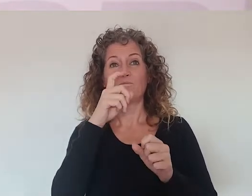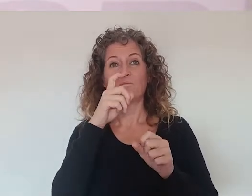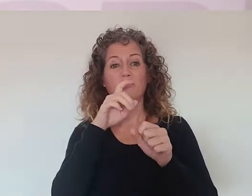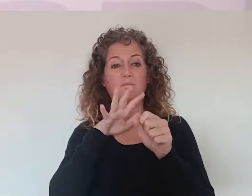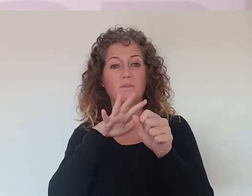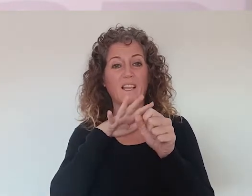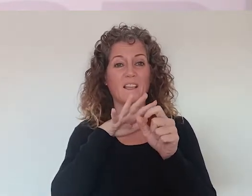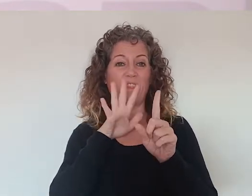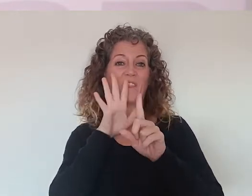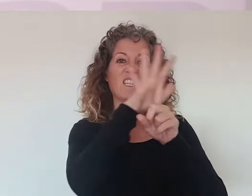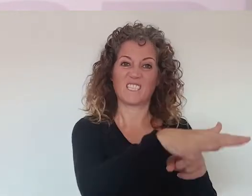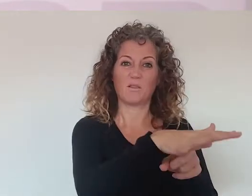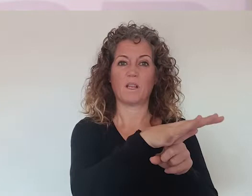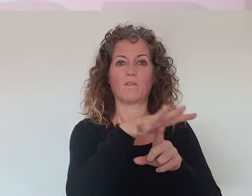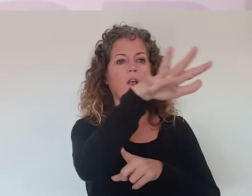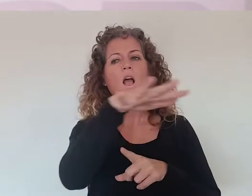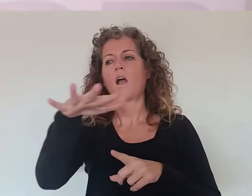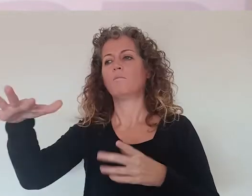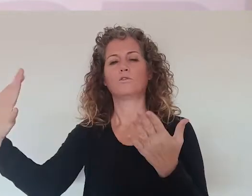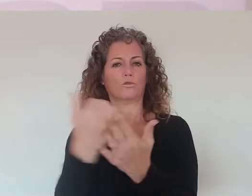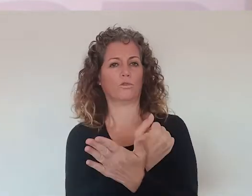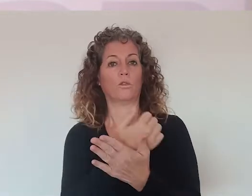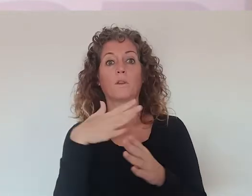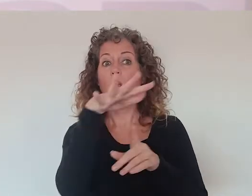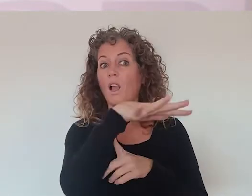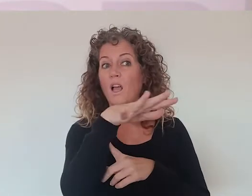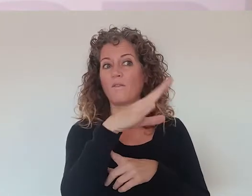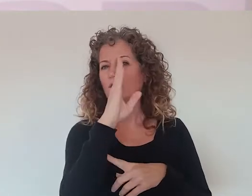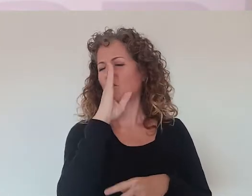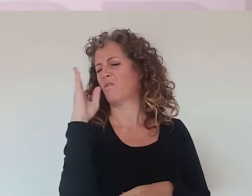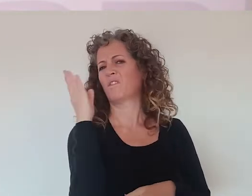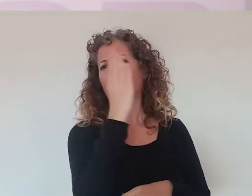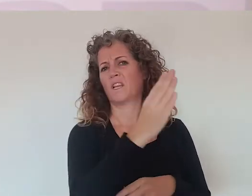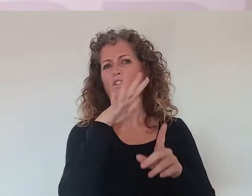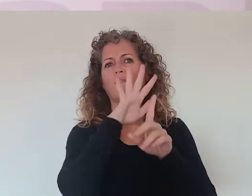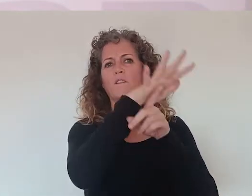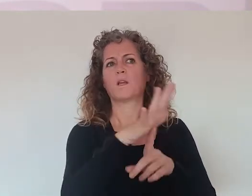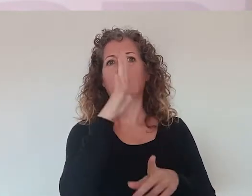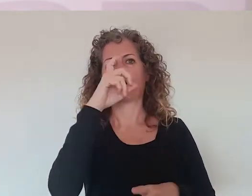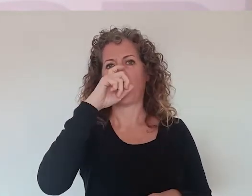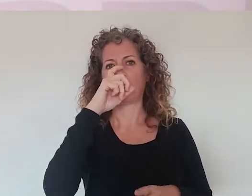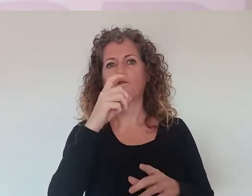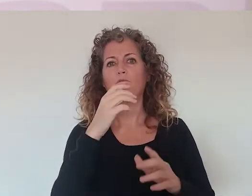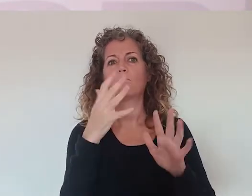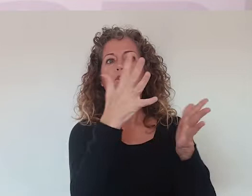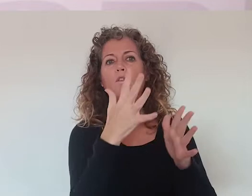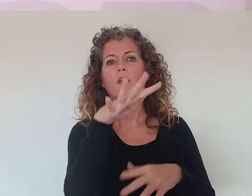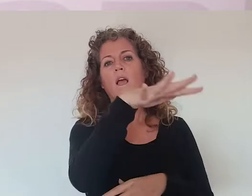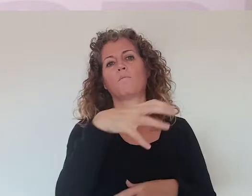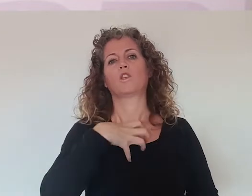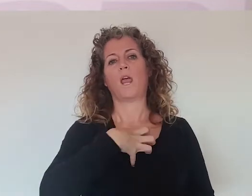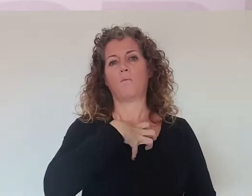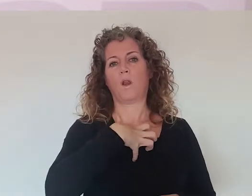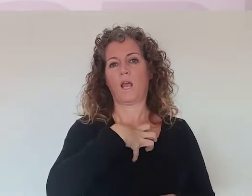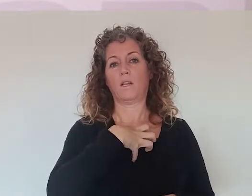Se produce discriminación por razón de edad en todos los ámbitos, pero si hay un ámbito donde se produce una discriminación directa e indirecta por razón de edad